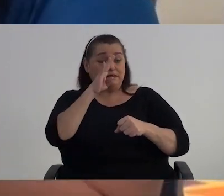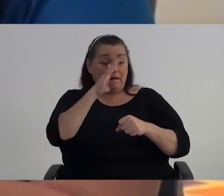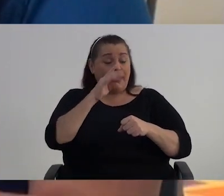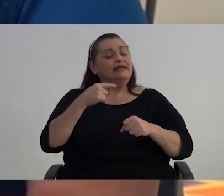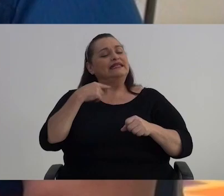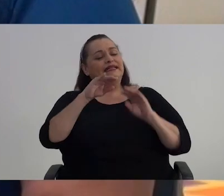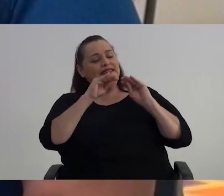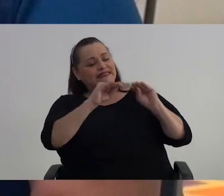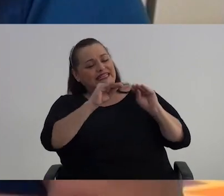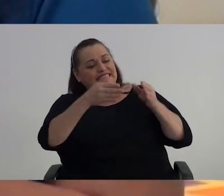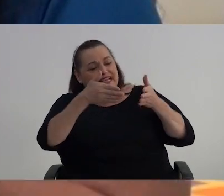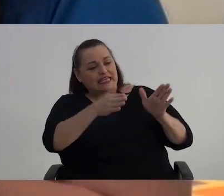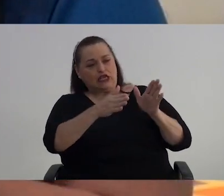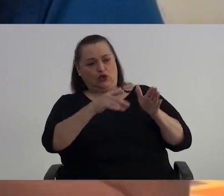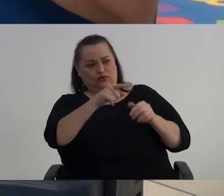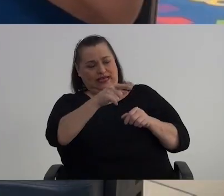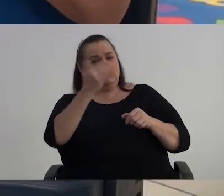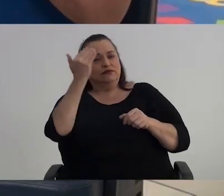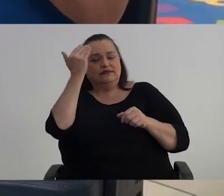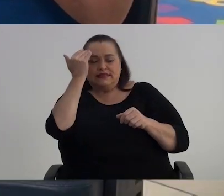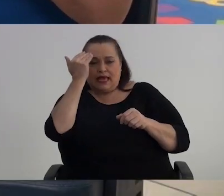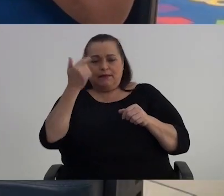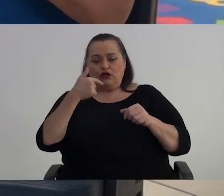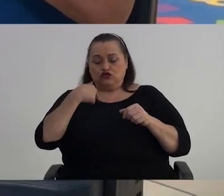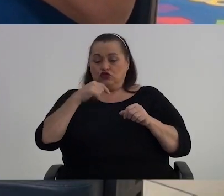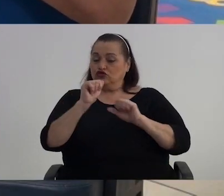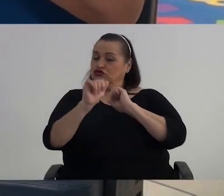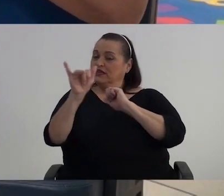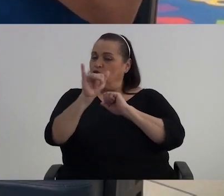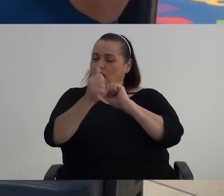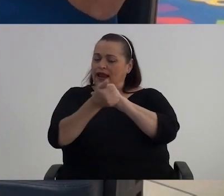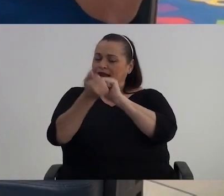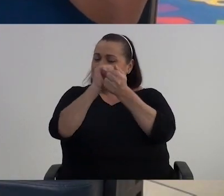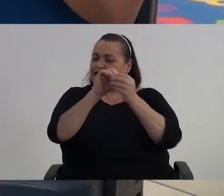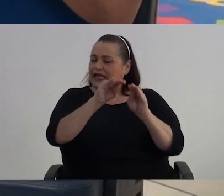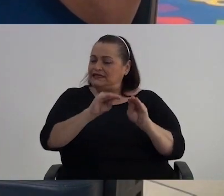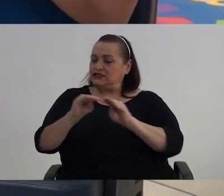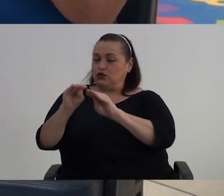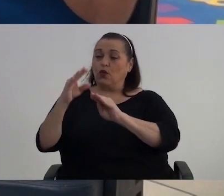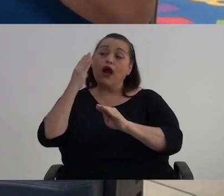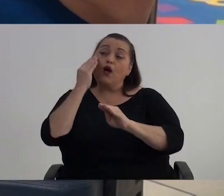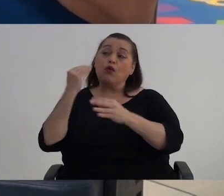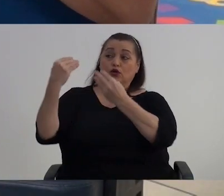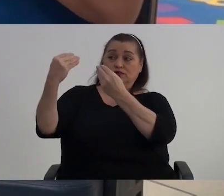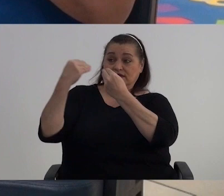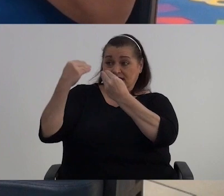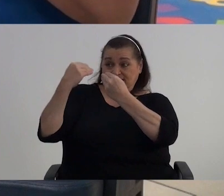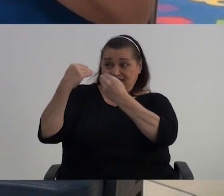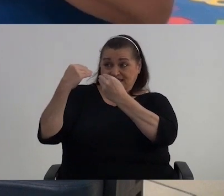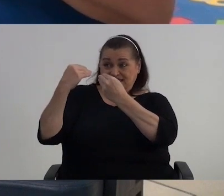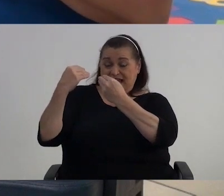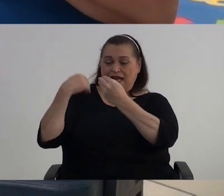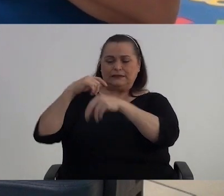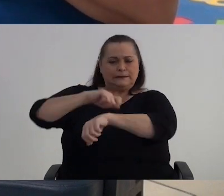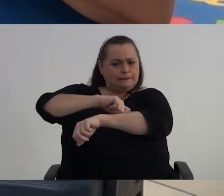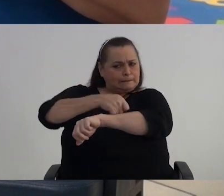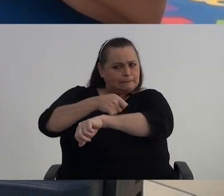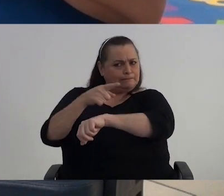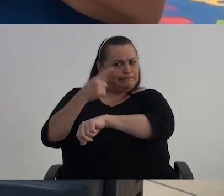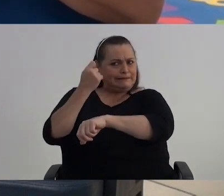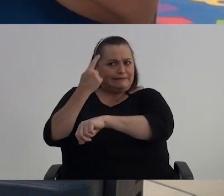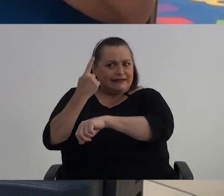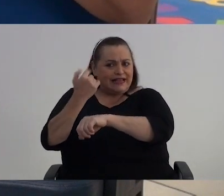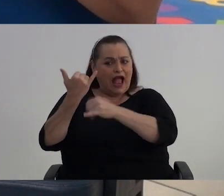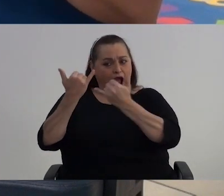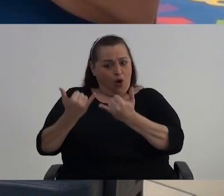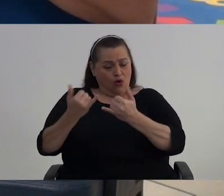hacer conciencia en ellos Porque nosotros venimos, somos como la transición En donde nuestros abuelos nos enseñaban Nos metían hasta un pellizquillo, ¿verdad? Por